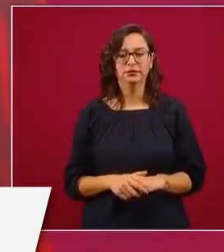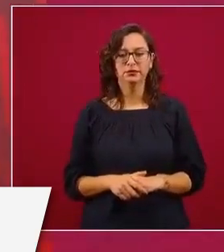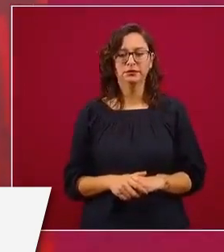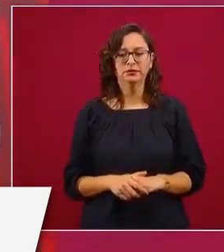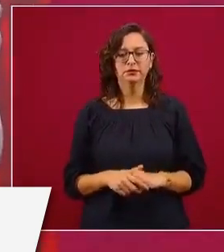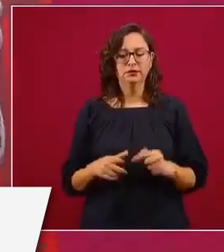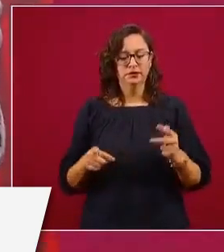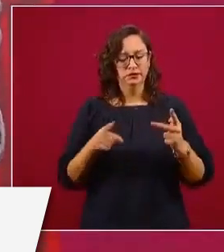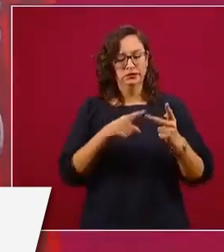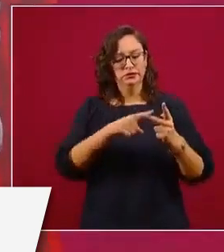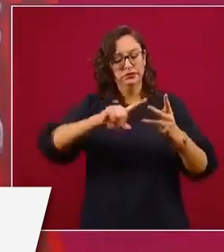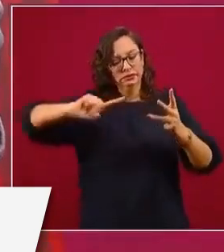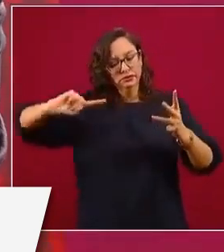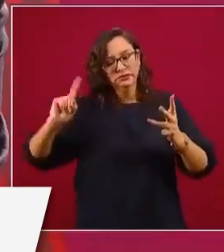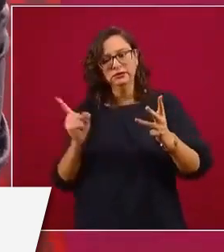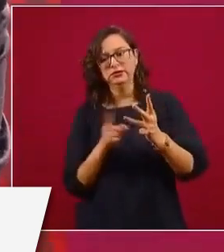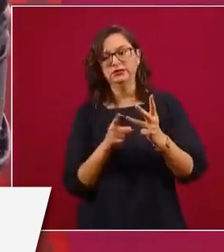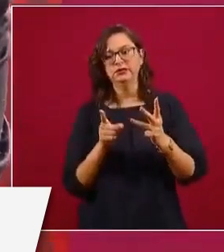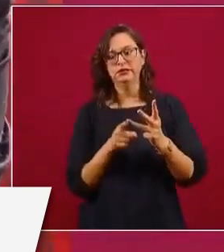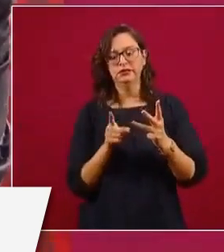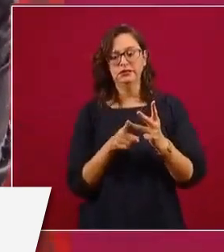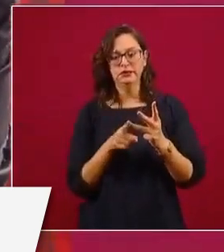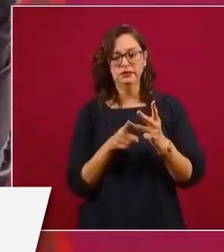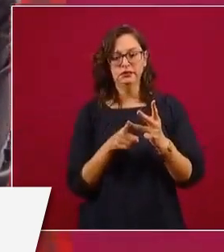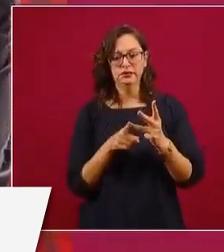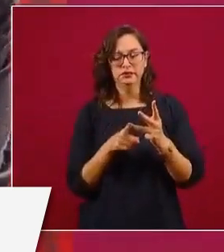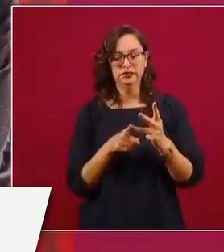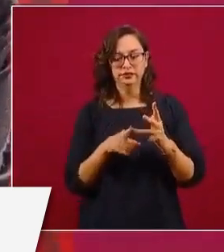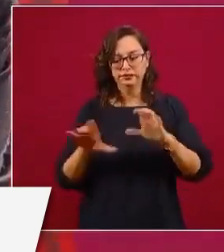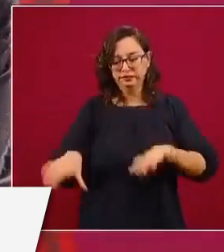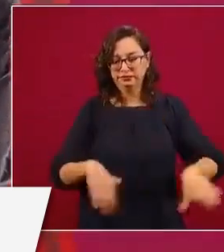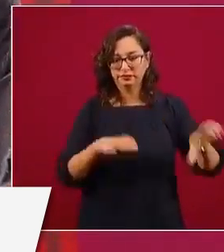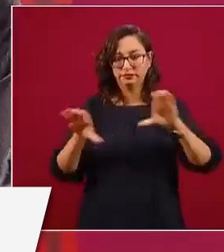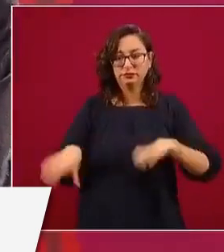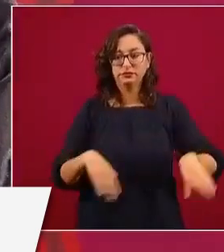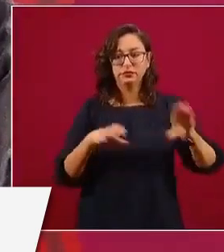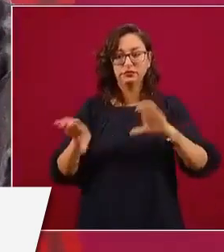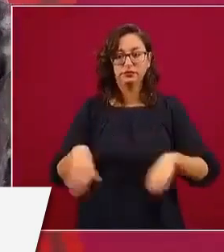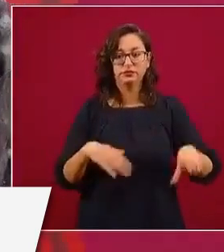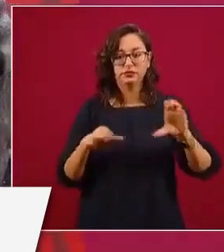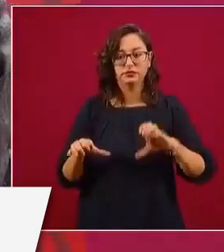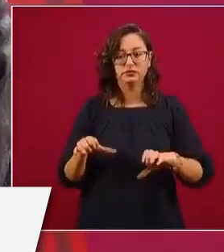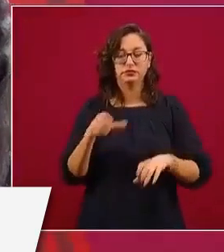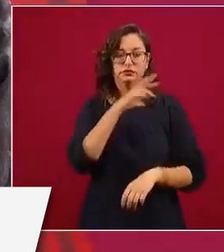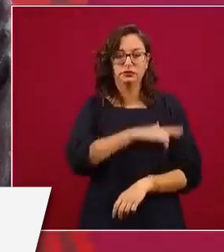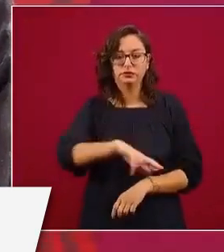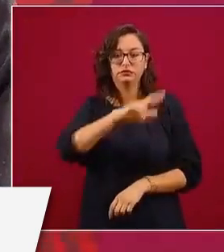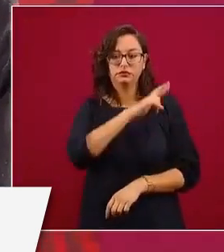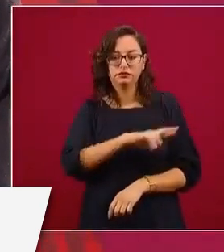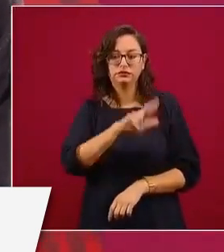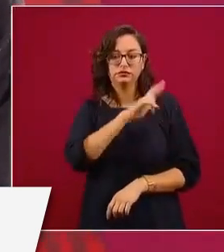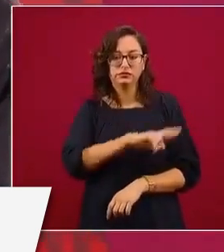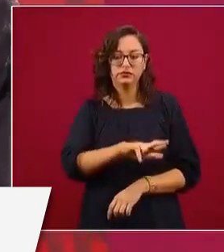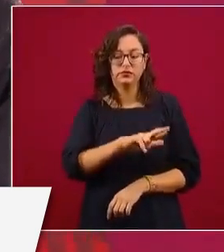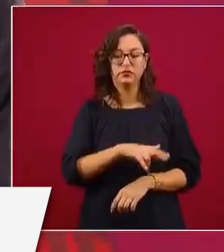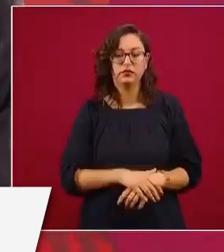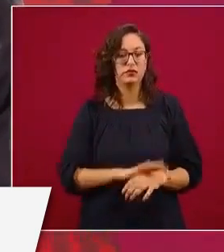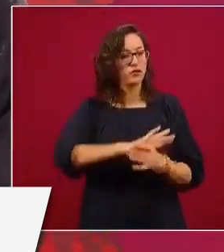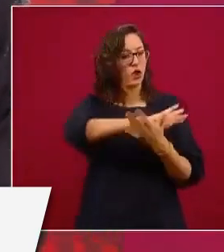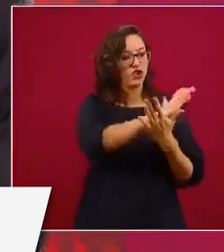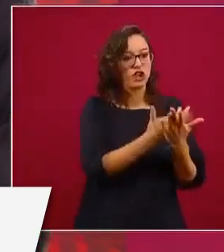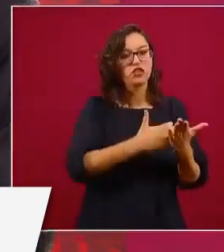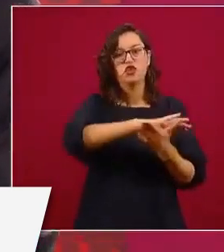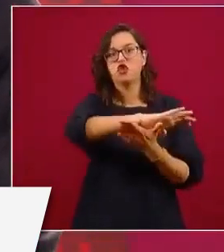Lo otro, los equipos de cómputo, puro